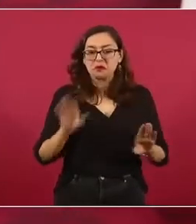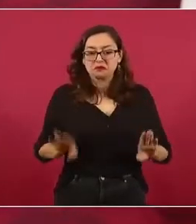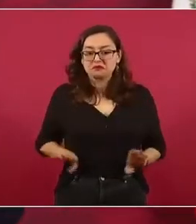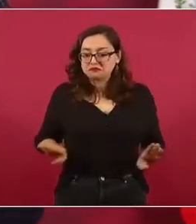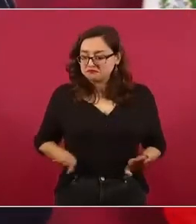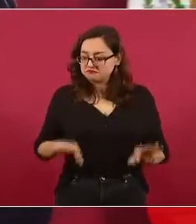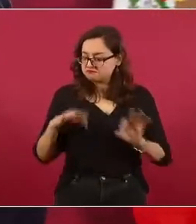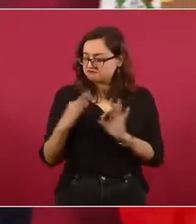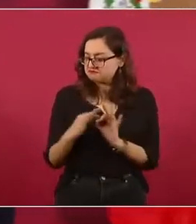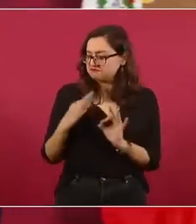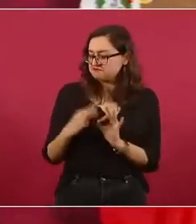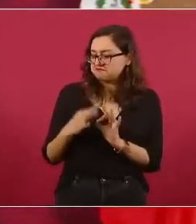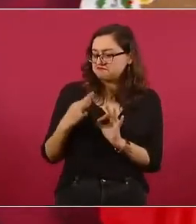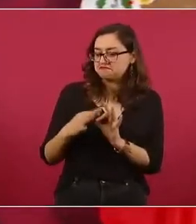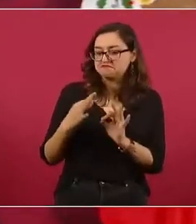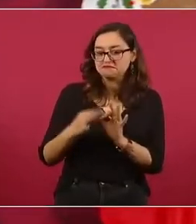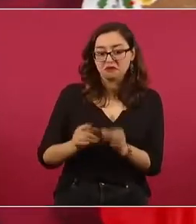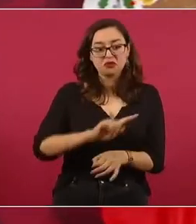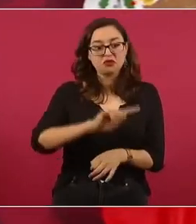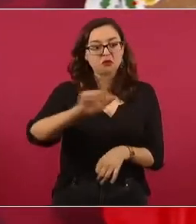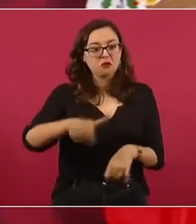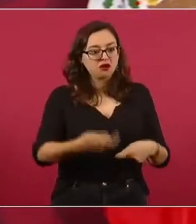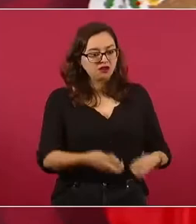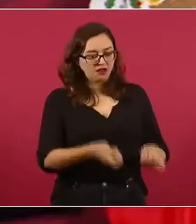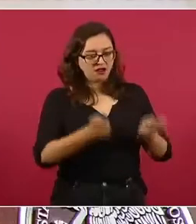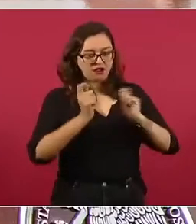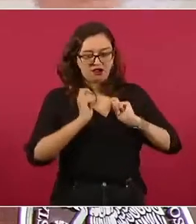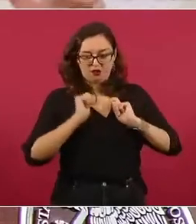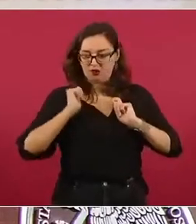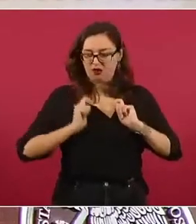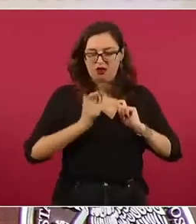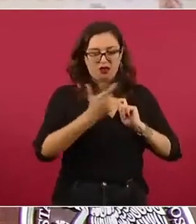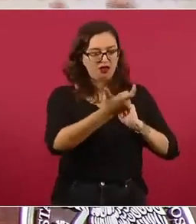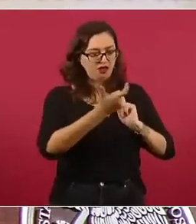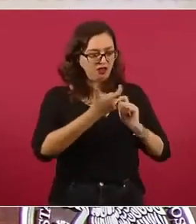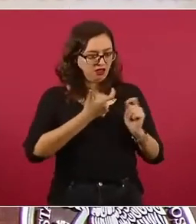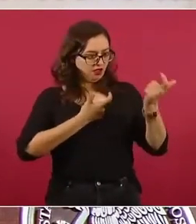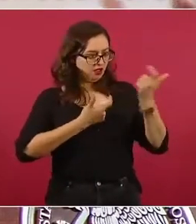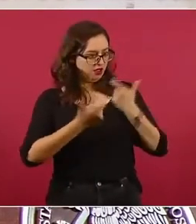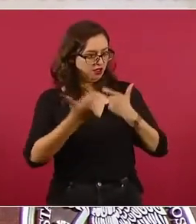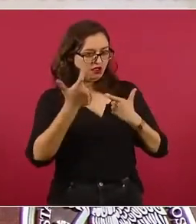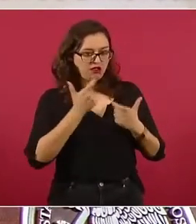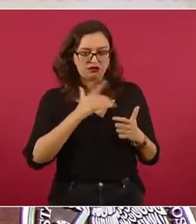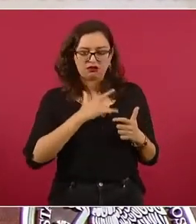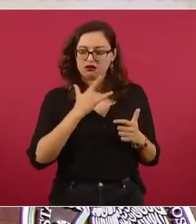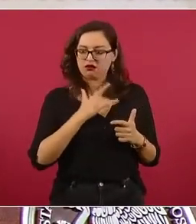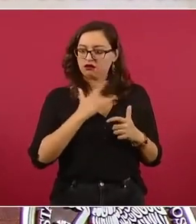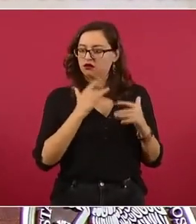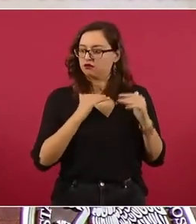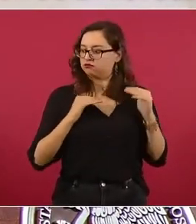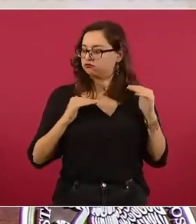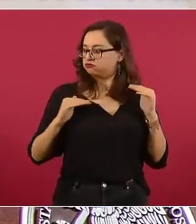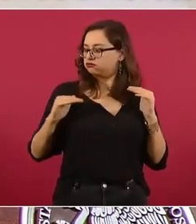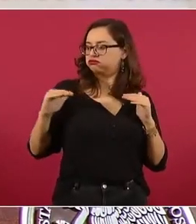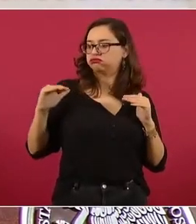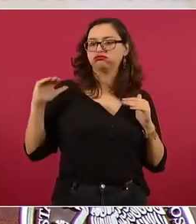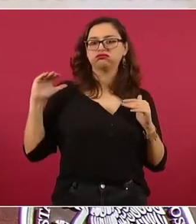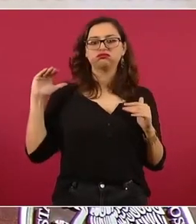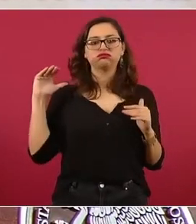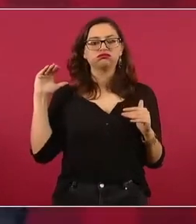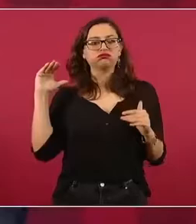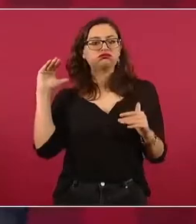y empieza a sentirse todopoderoso,